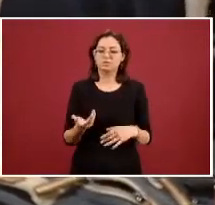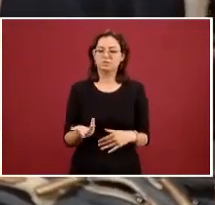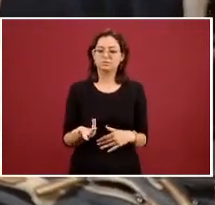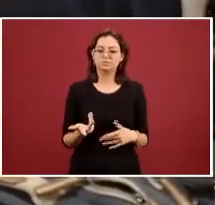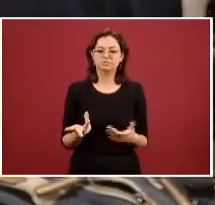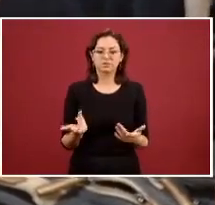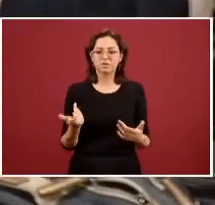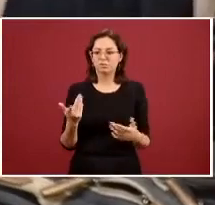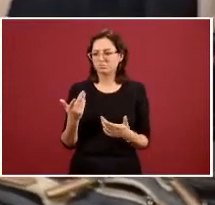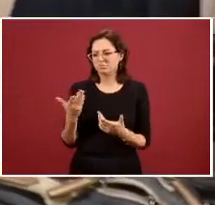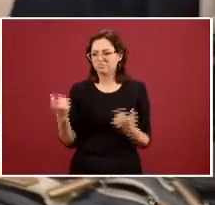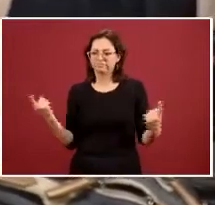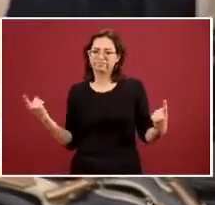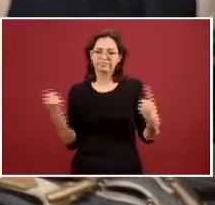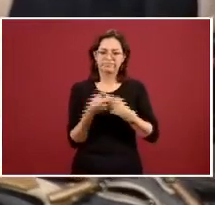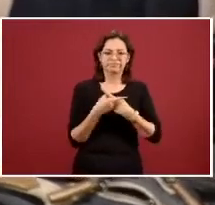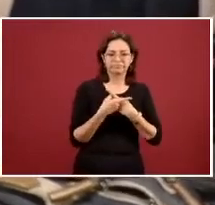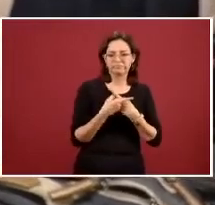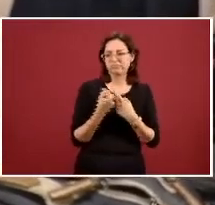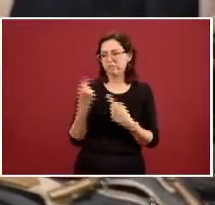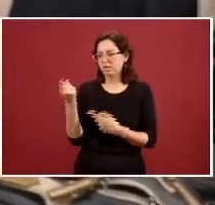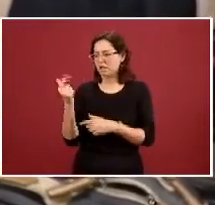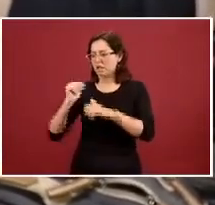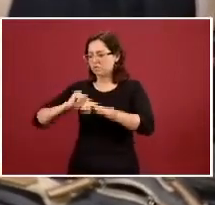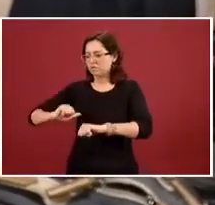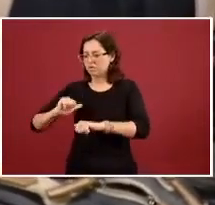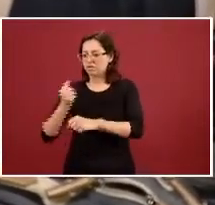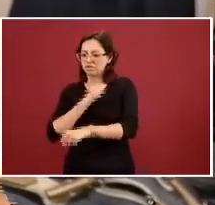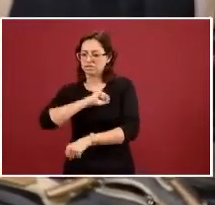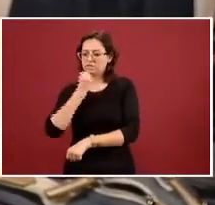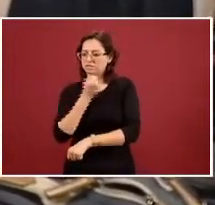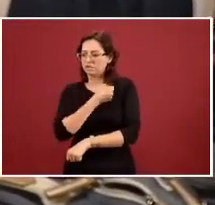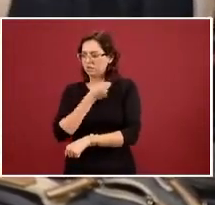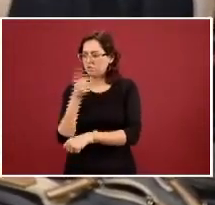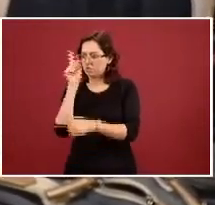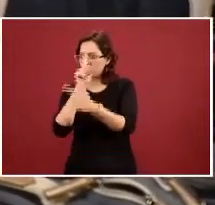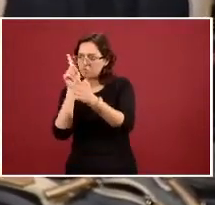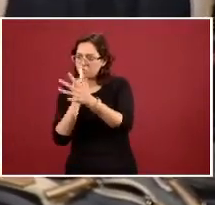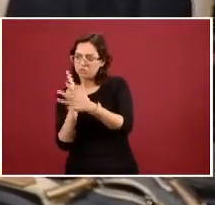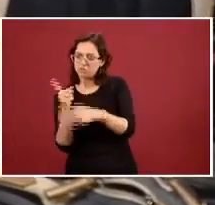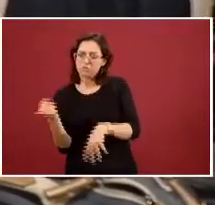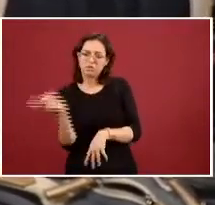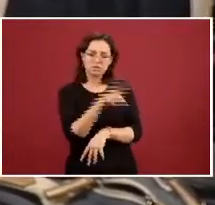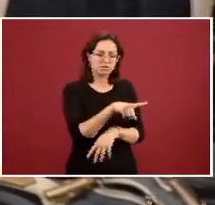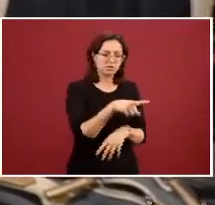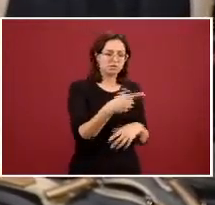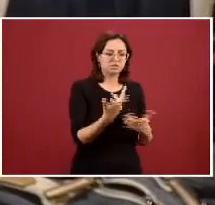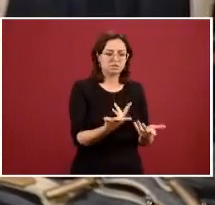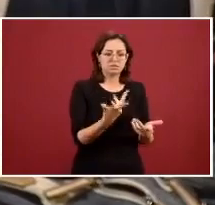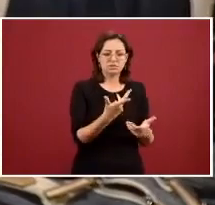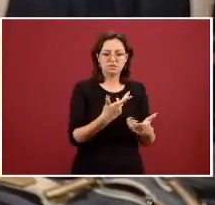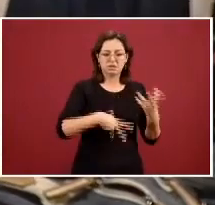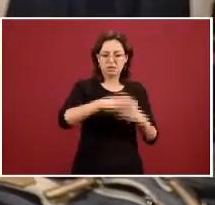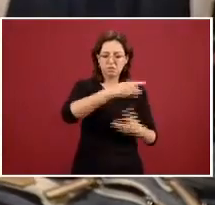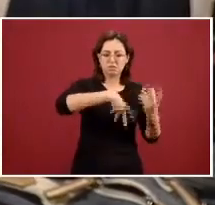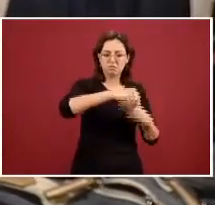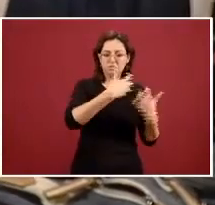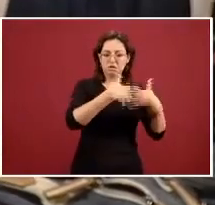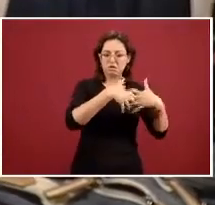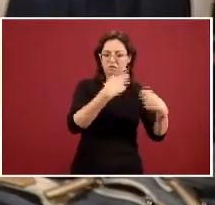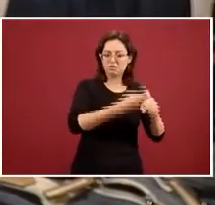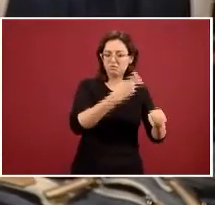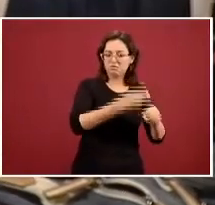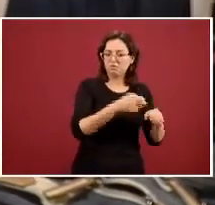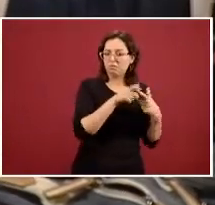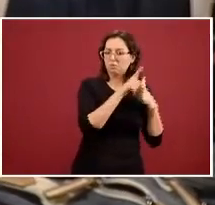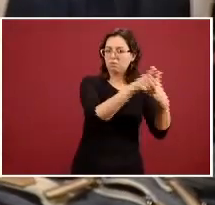se contradice por una parte lo que nos están diciendo las autoridades de salud y por otra parte la Secretaría de Agricultura para reactivar la economía y por